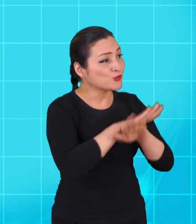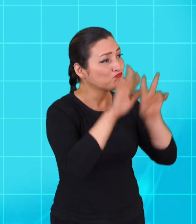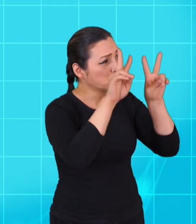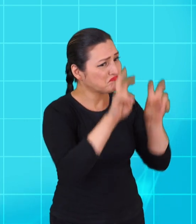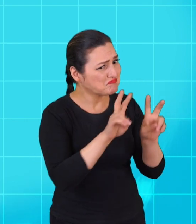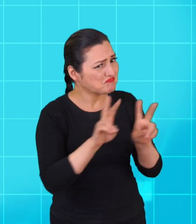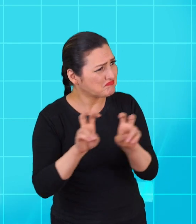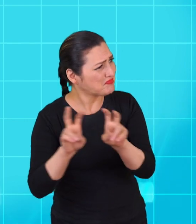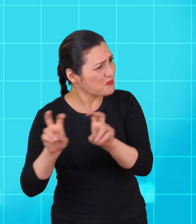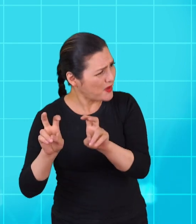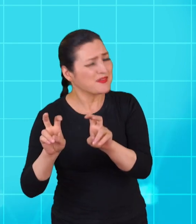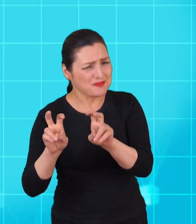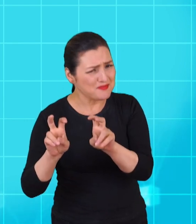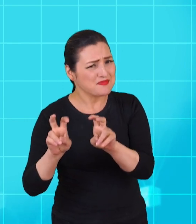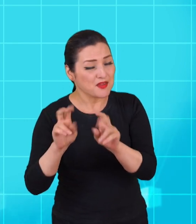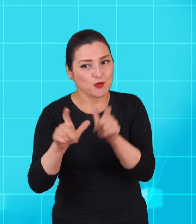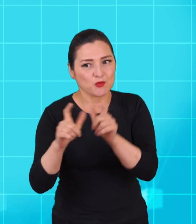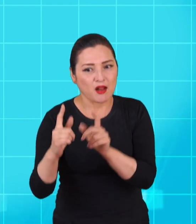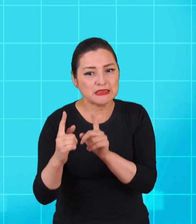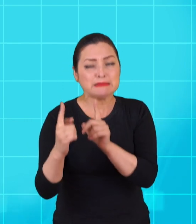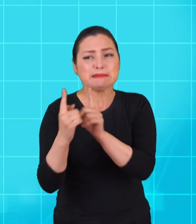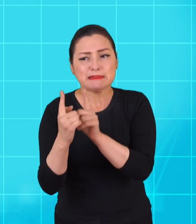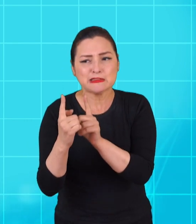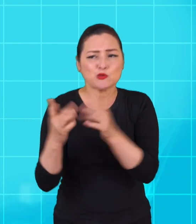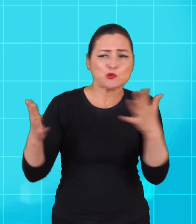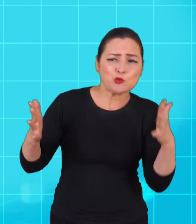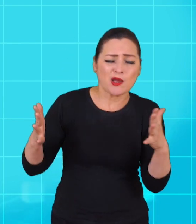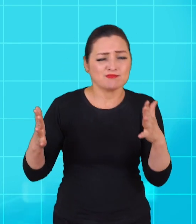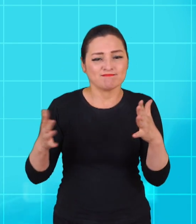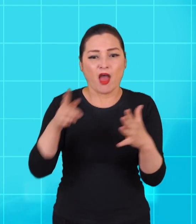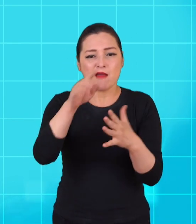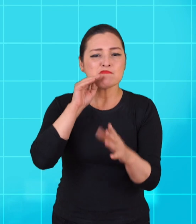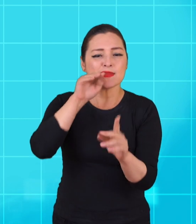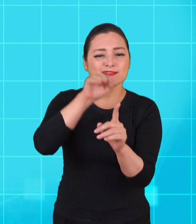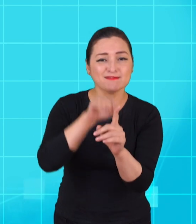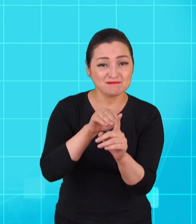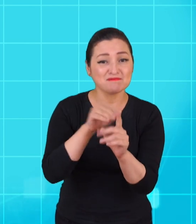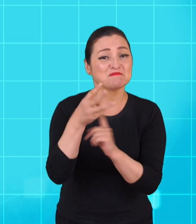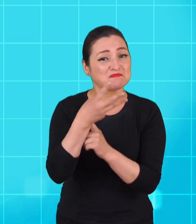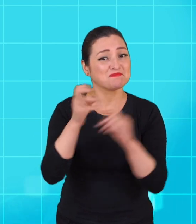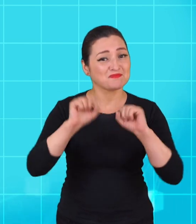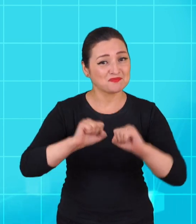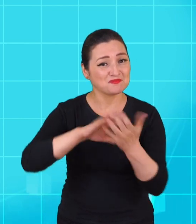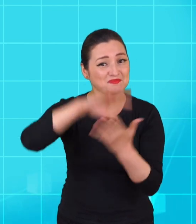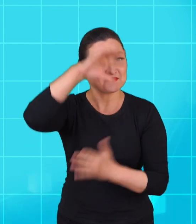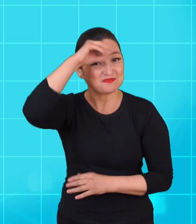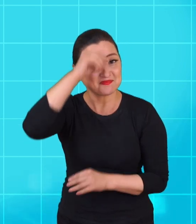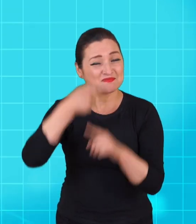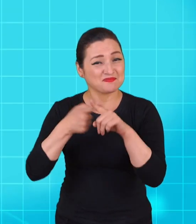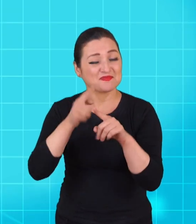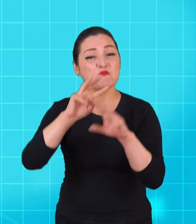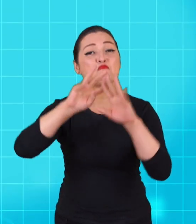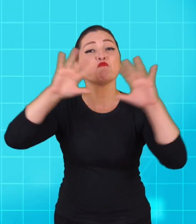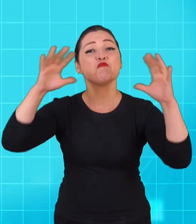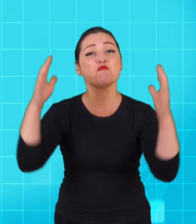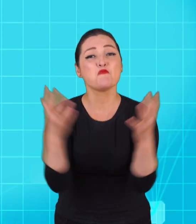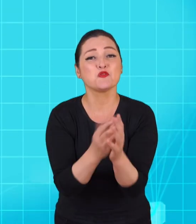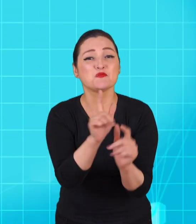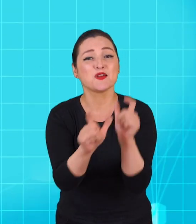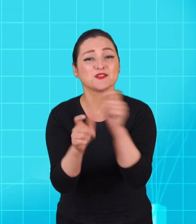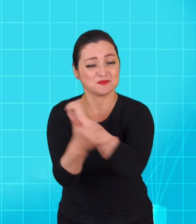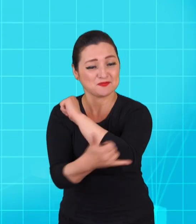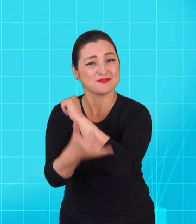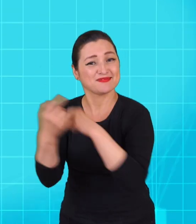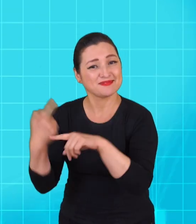sobre todo cuando no encuentras personas cercanas con quienes compartir. Allí puedes aprender mucho y hay personas de todas partes. Eso no entiendo,